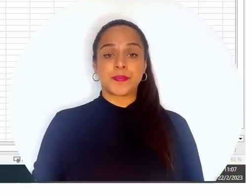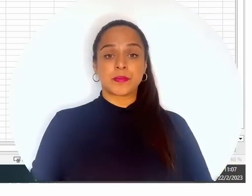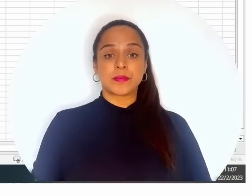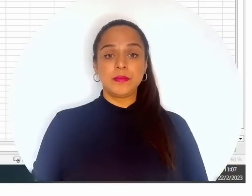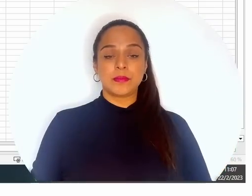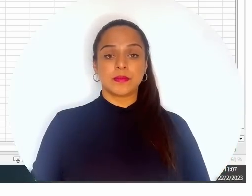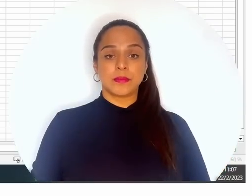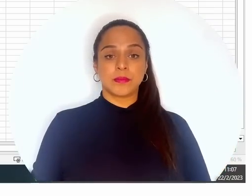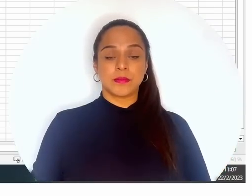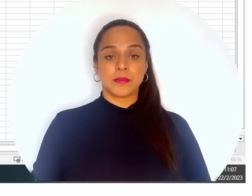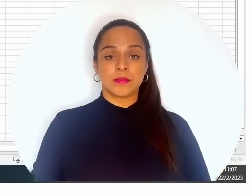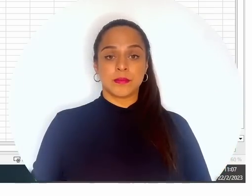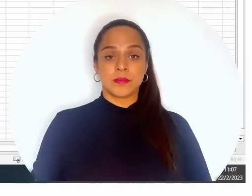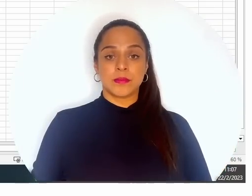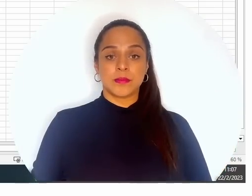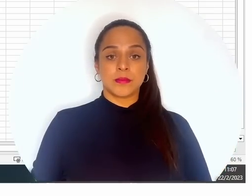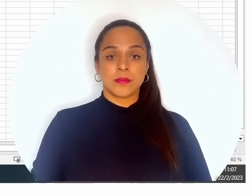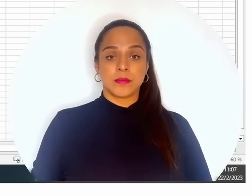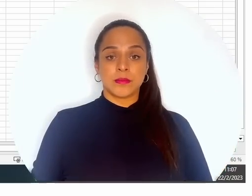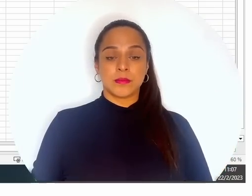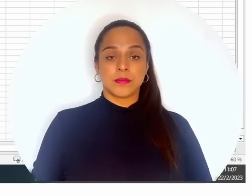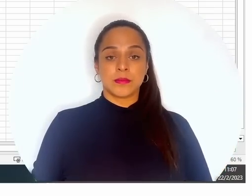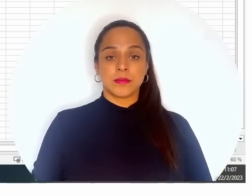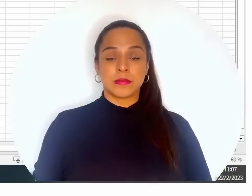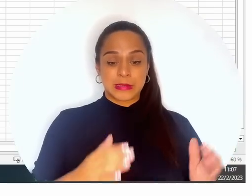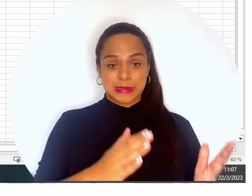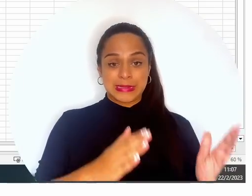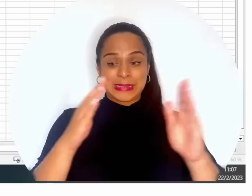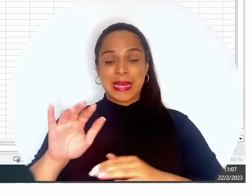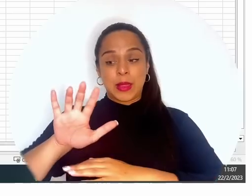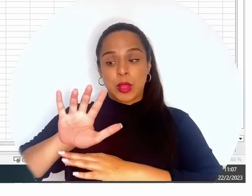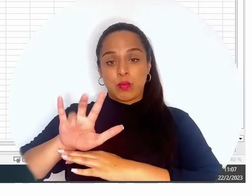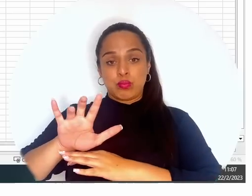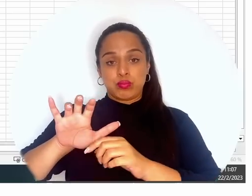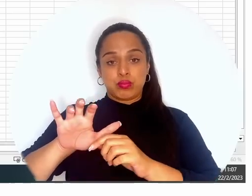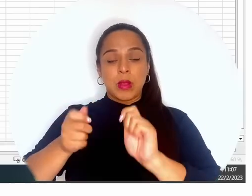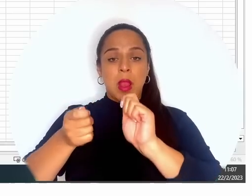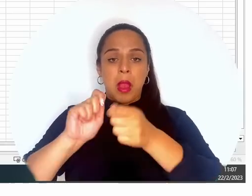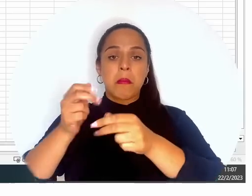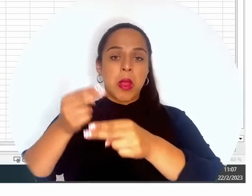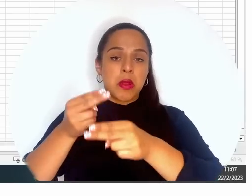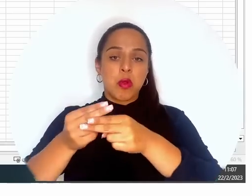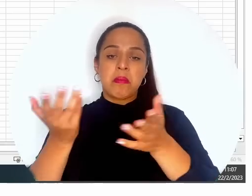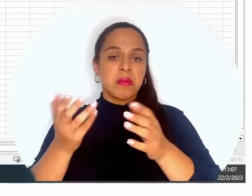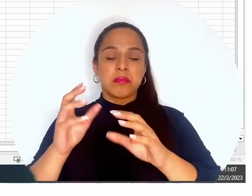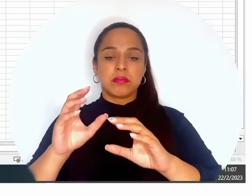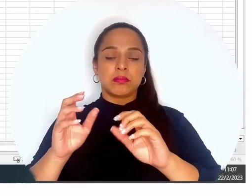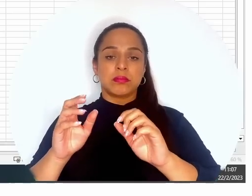¿Ok? En el segundo, podemos dar un clic derecho. Dar cambiar nombre. Podemos poner ciencias.